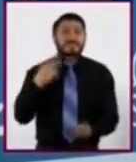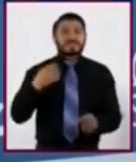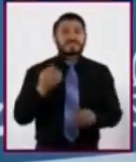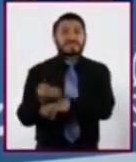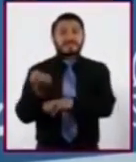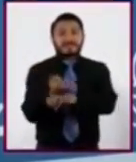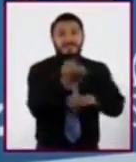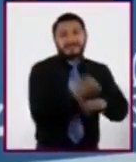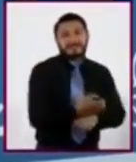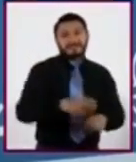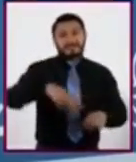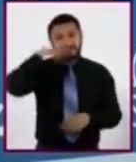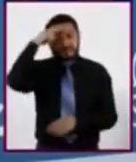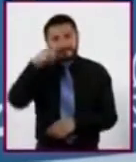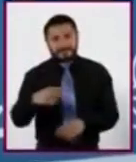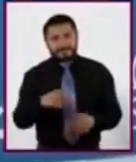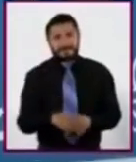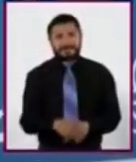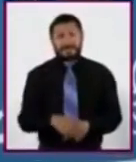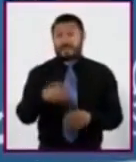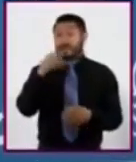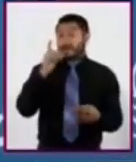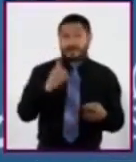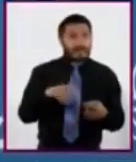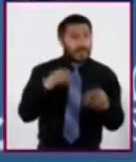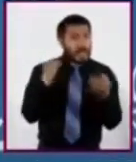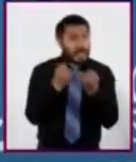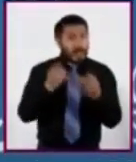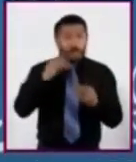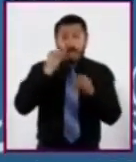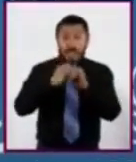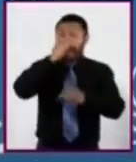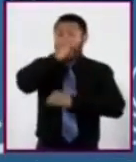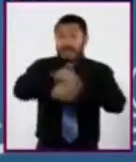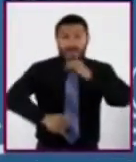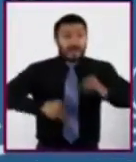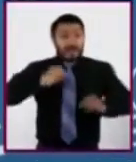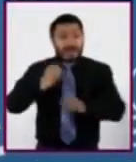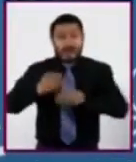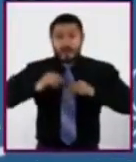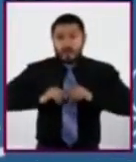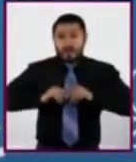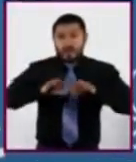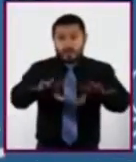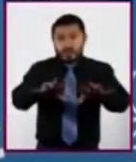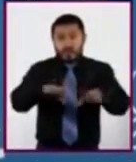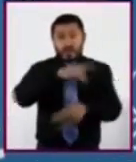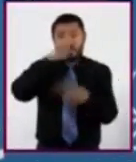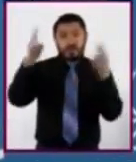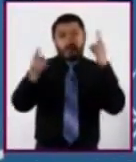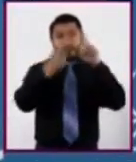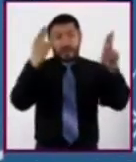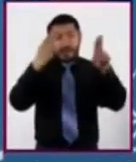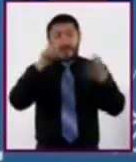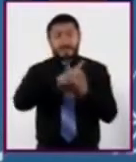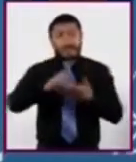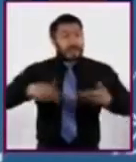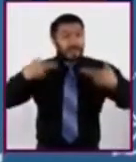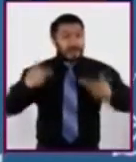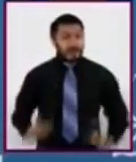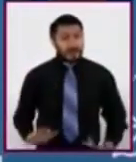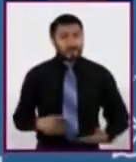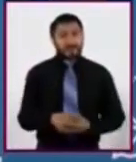Unidos Mexicanos y, a nivel internacional, en la Declaración Universal de los Derechos Humanos.